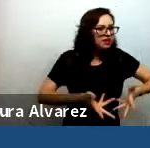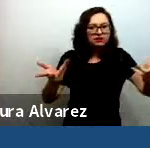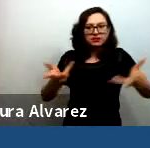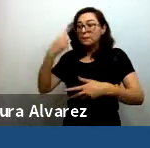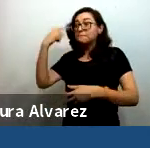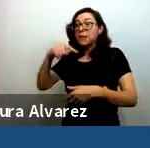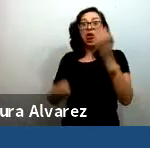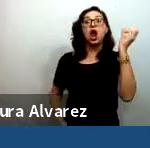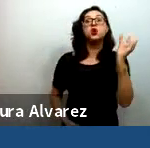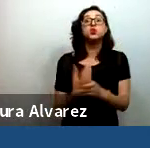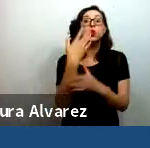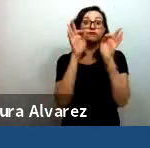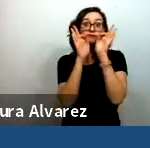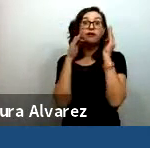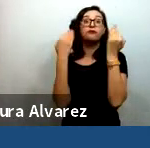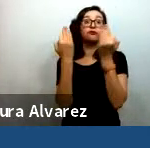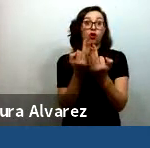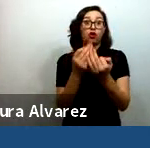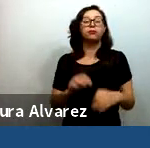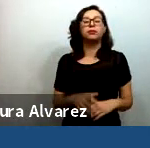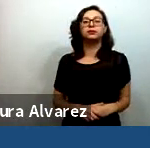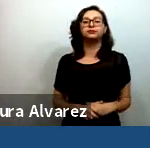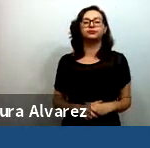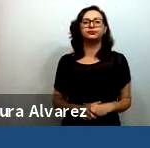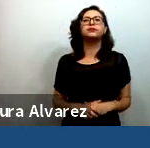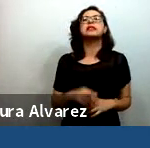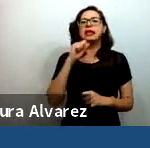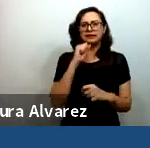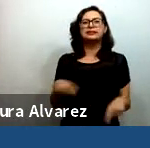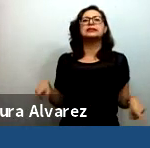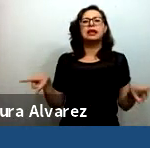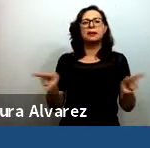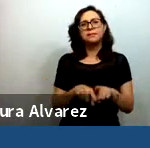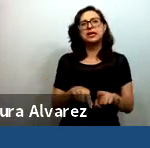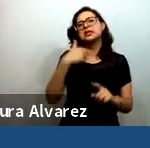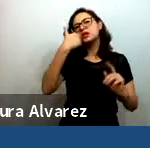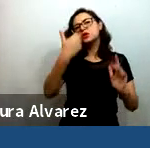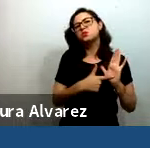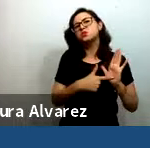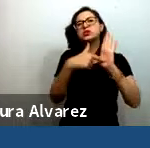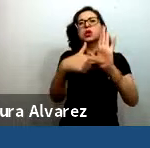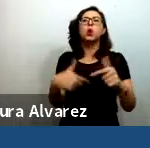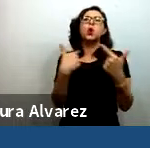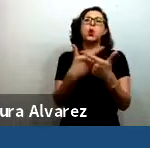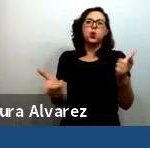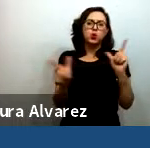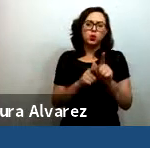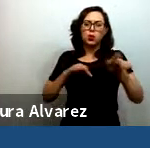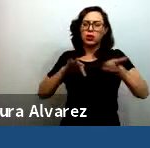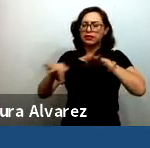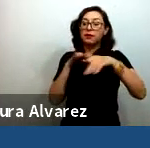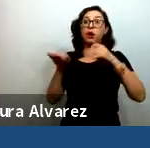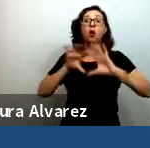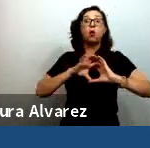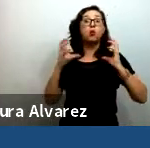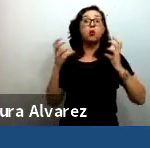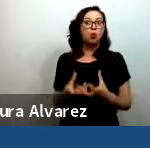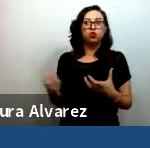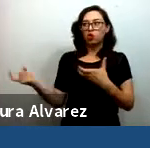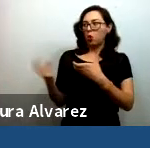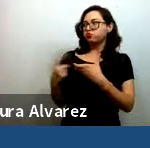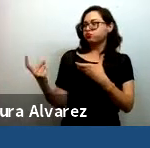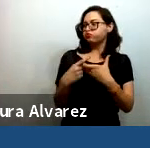También hay, y aquí un adelanto de un grupo de trabajo a nivel global que está elaborando